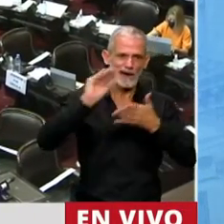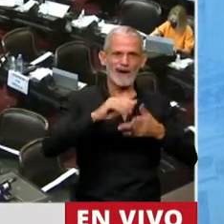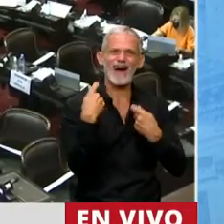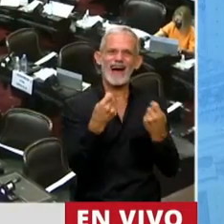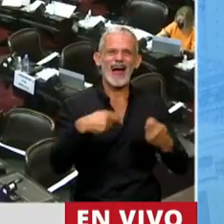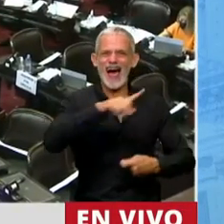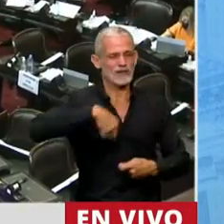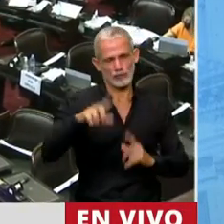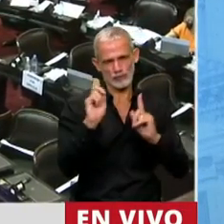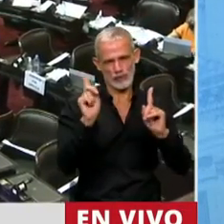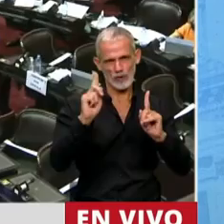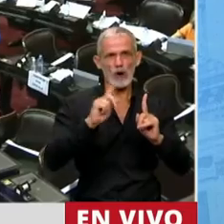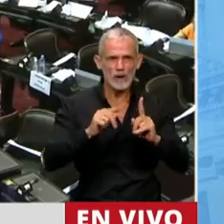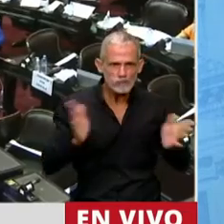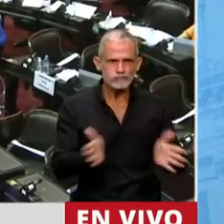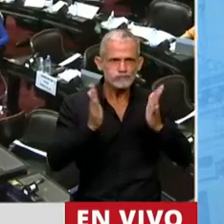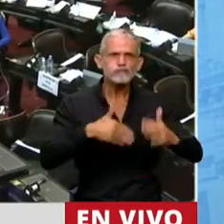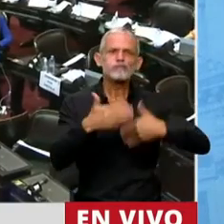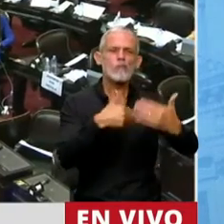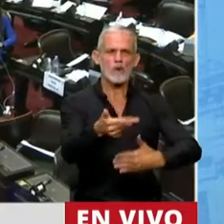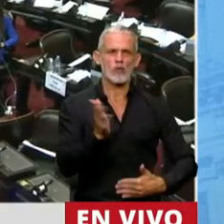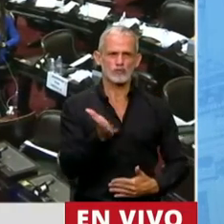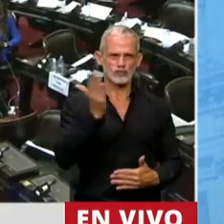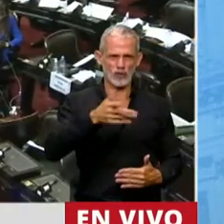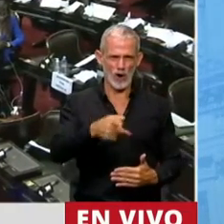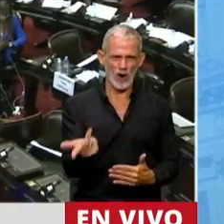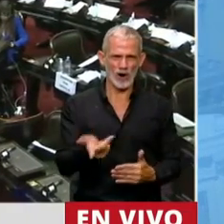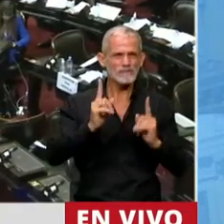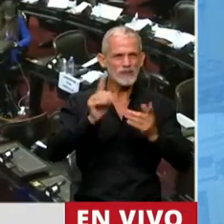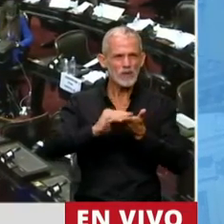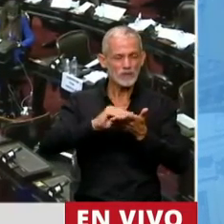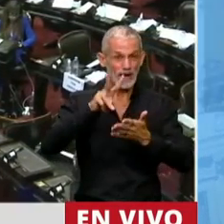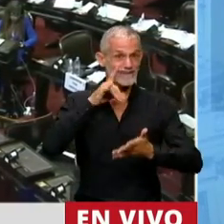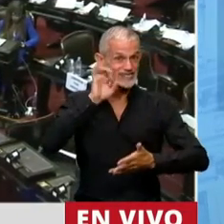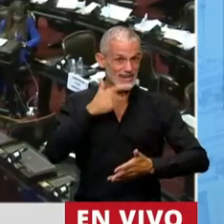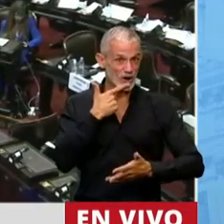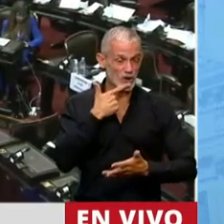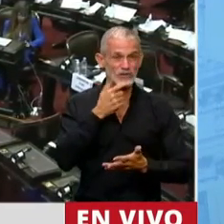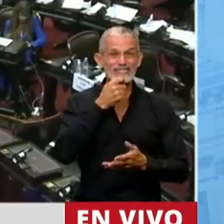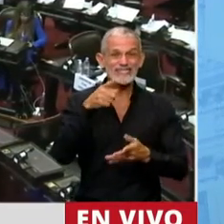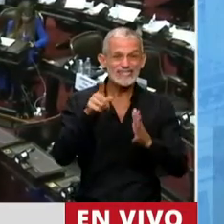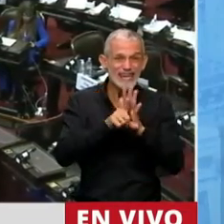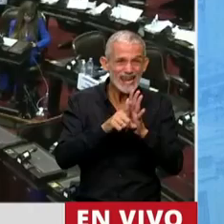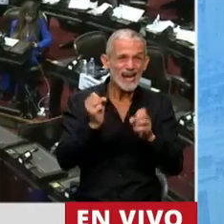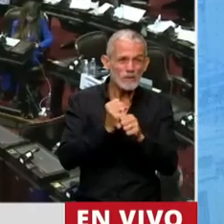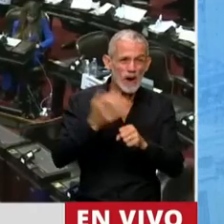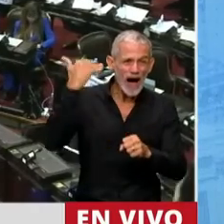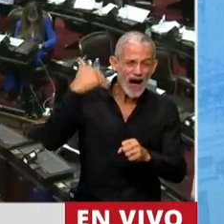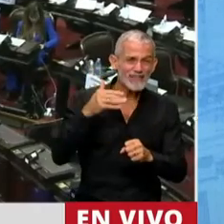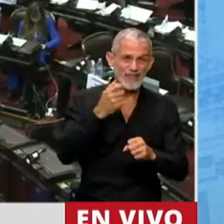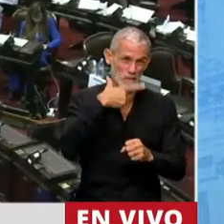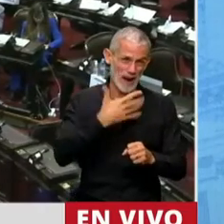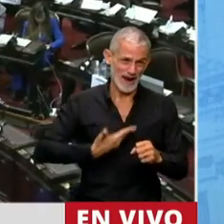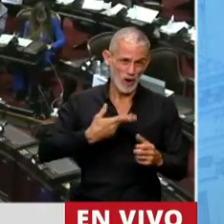corrientes. Porque tenemos que desarrollar nuestra capacidad productiva y porque, como dijo la diputada Vallejo, si esta norma hubiera estado aprobada en el gobierno anterior, no